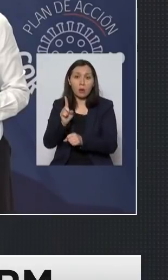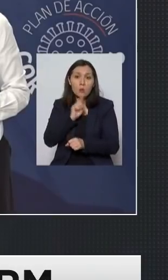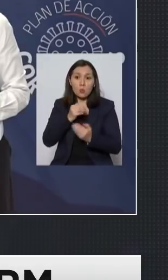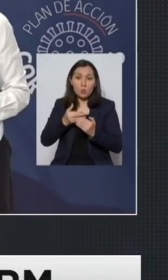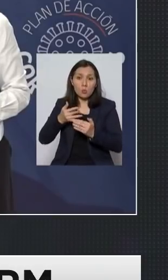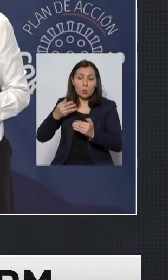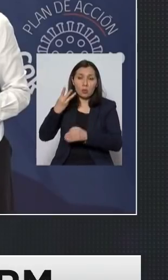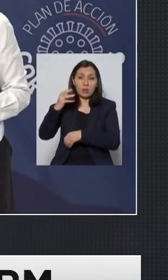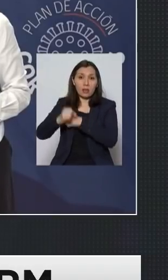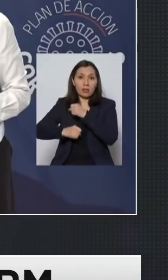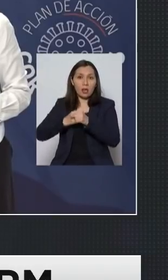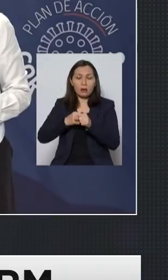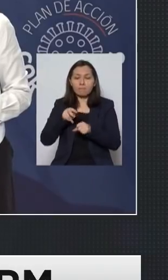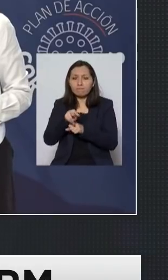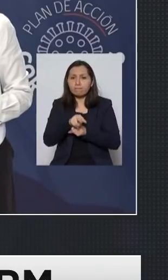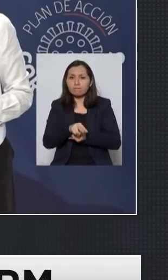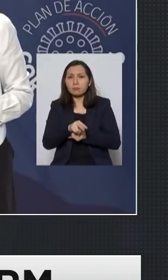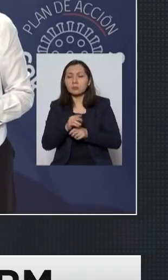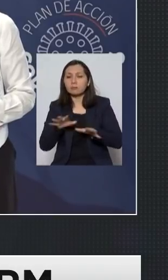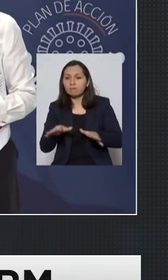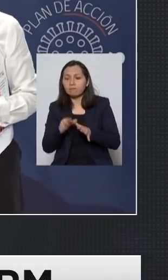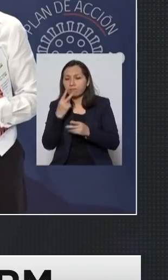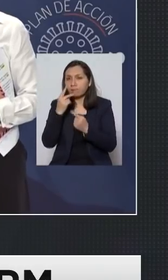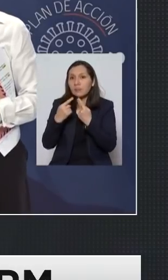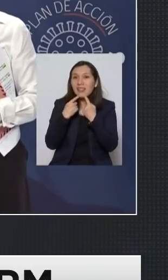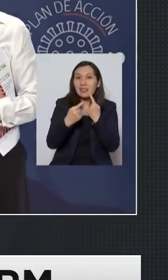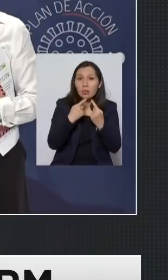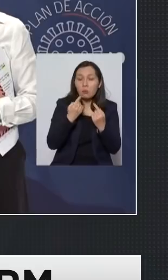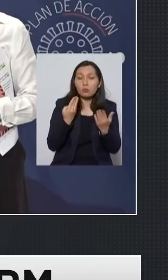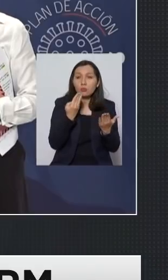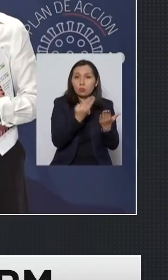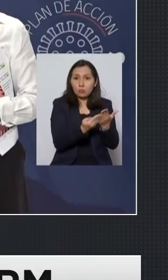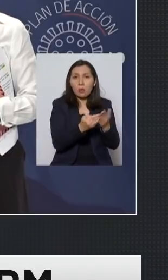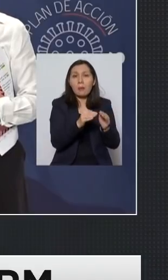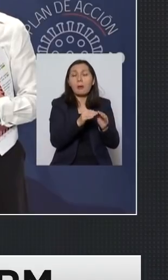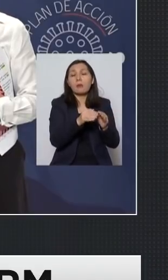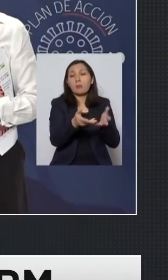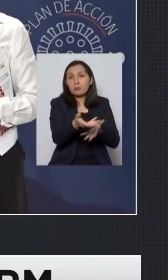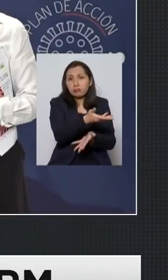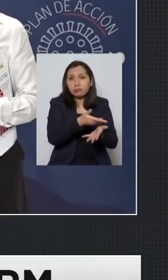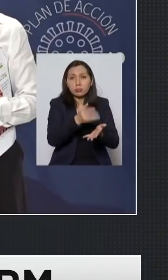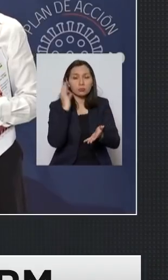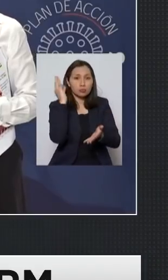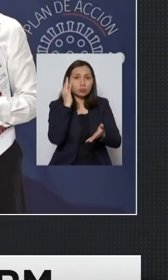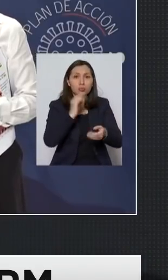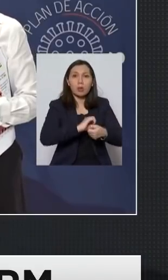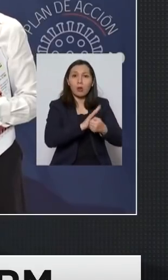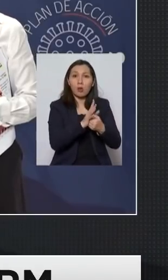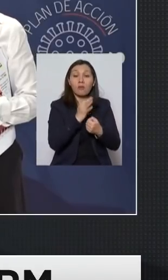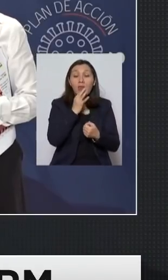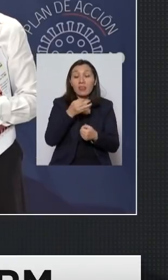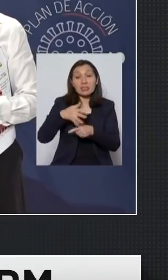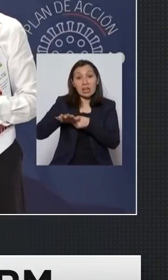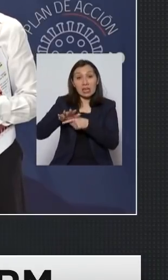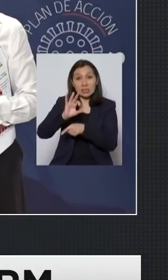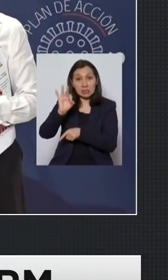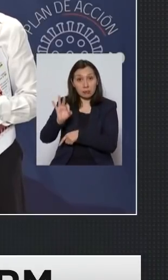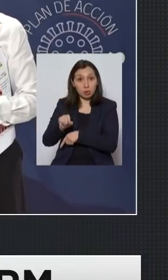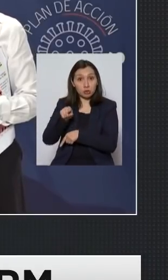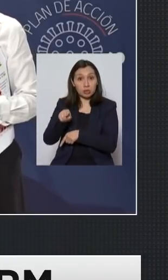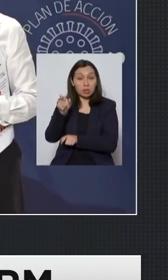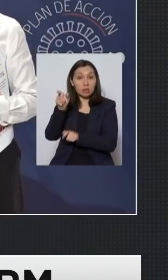en el monitoreo nacional de síntomas y prácticas una encuesta entregada a la mesa social COVID y que usted hacía referencia se indica que el 15%